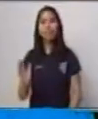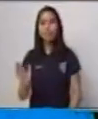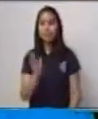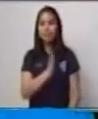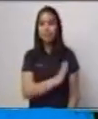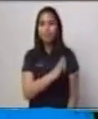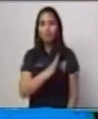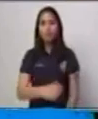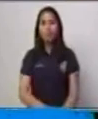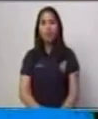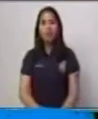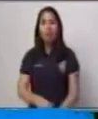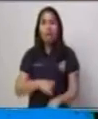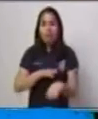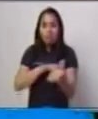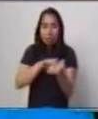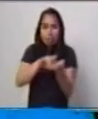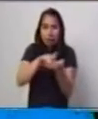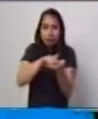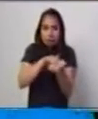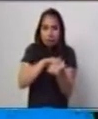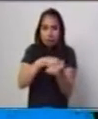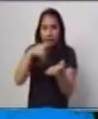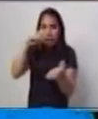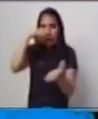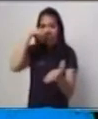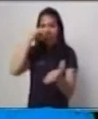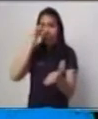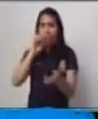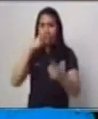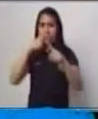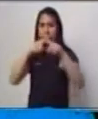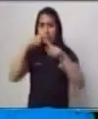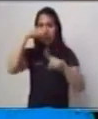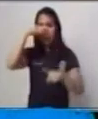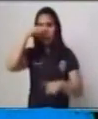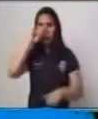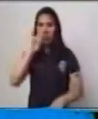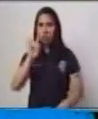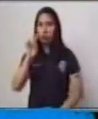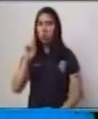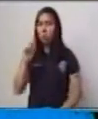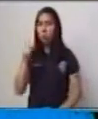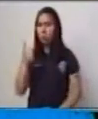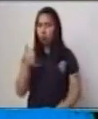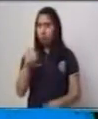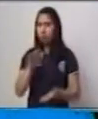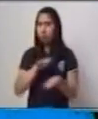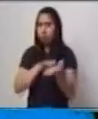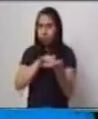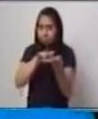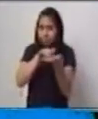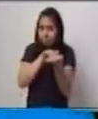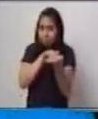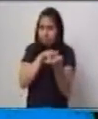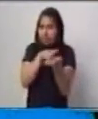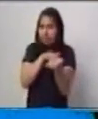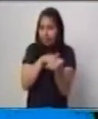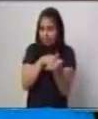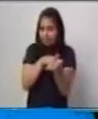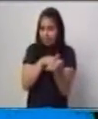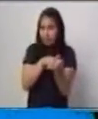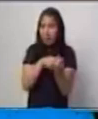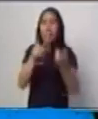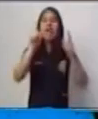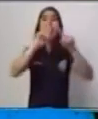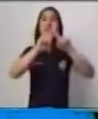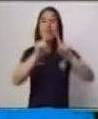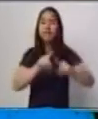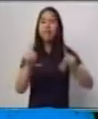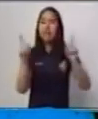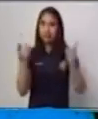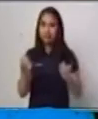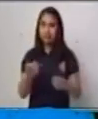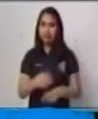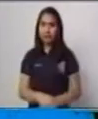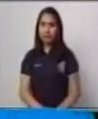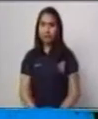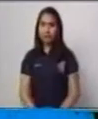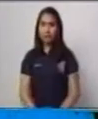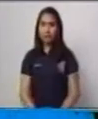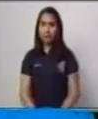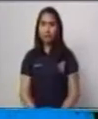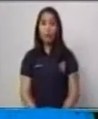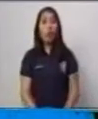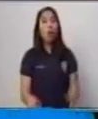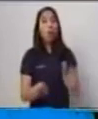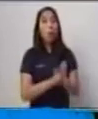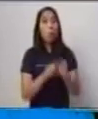materiales que tienen diversas texturas y estas pueden ser blandas, la gelatina, duras,